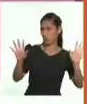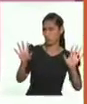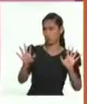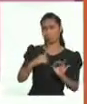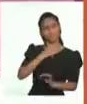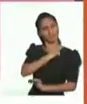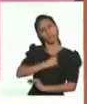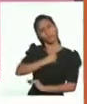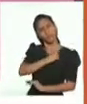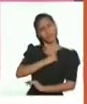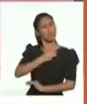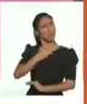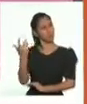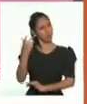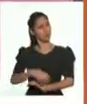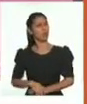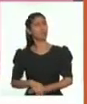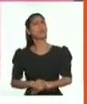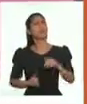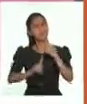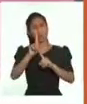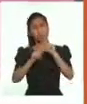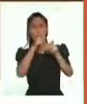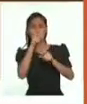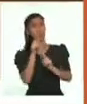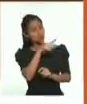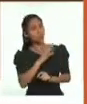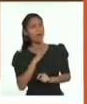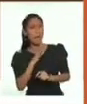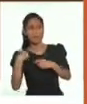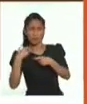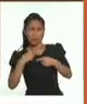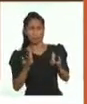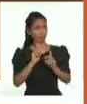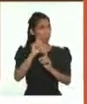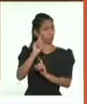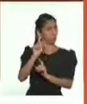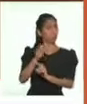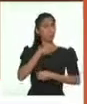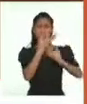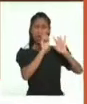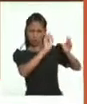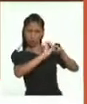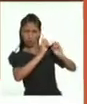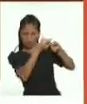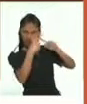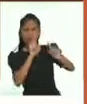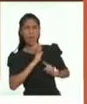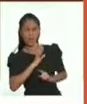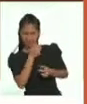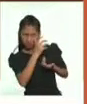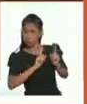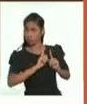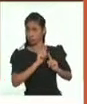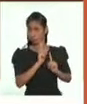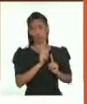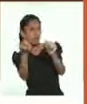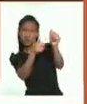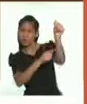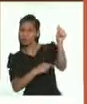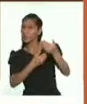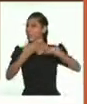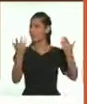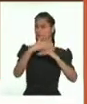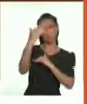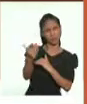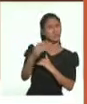Bueno, me da un poco de tristeza que esto pueda pasar con alguna persona. Claro, no se debe hacer sentir mal a nadie por ser diferente o por no compartir la misma lengua.